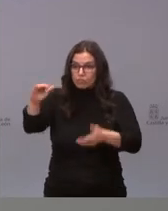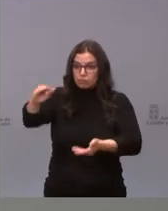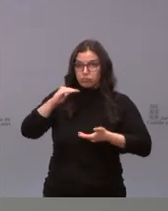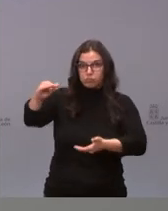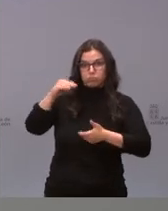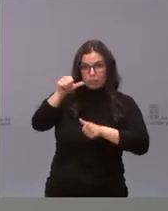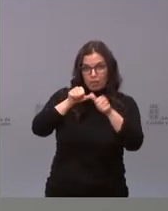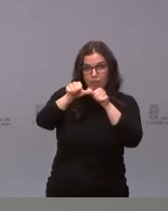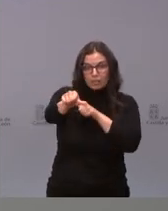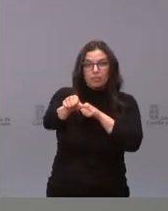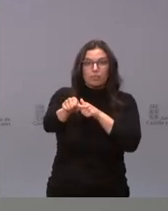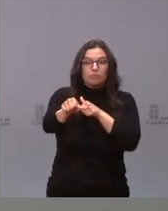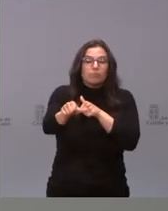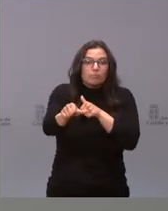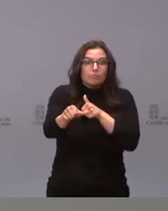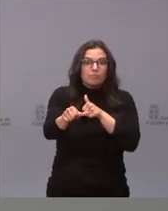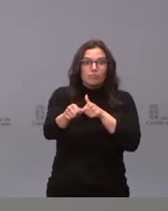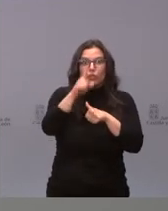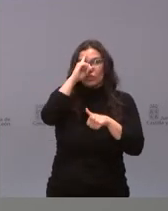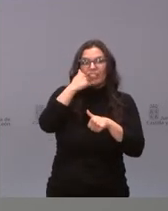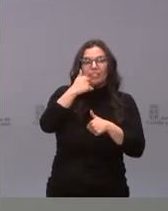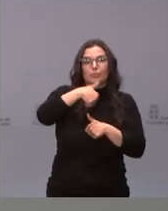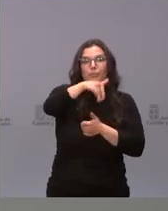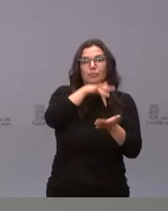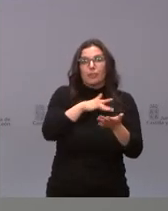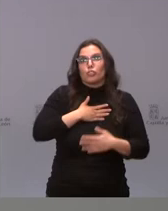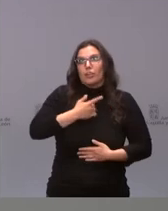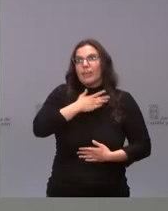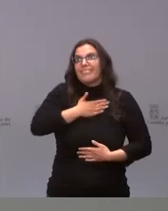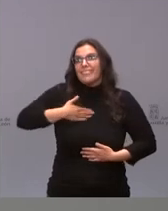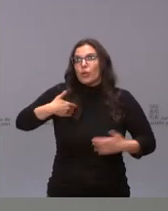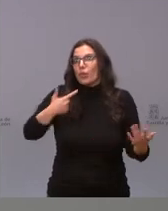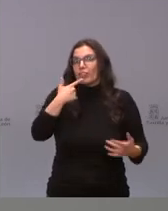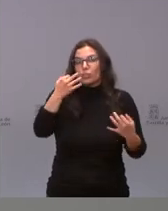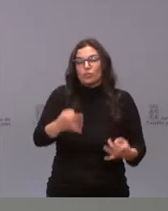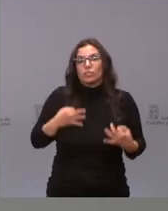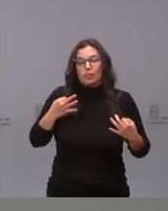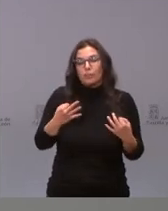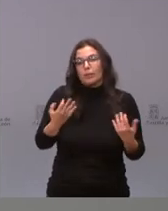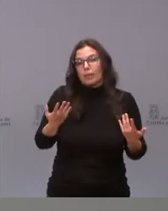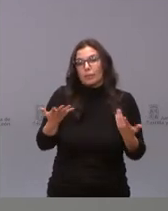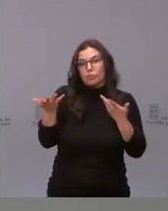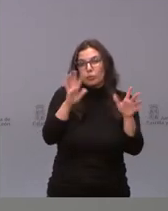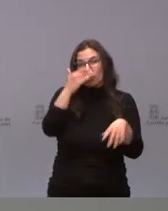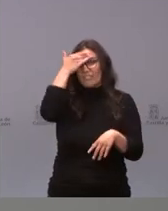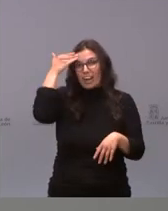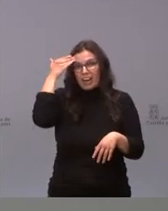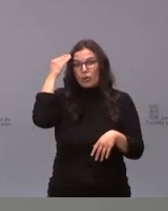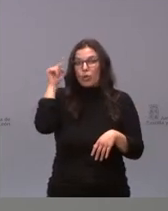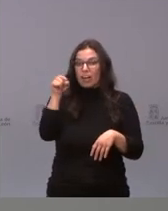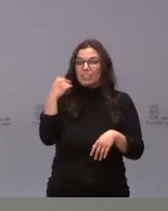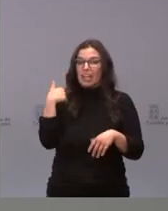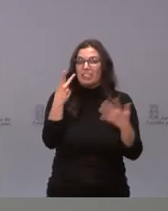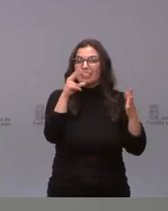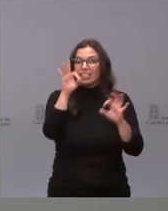no puedo decir cuál es el horizonte. ¿Qué me gustaría? Pues lo que he dicho siempre, que desde luego en torno al verano conseguir tener el